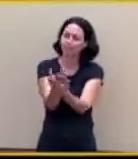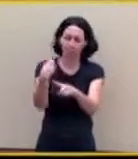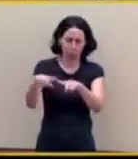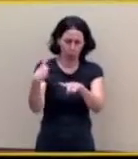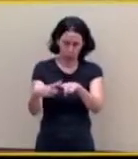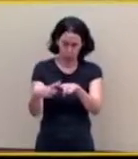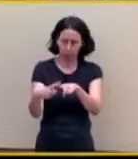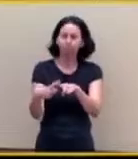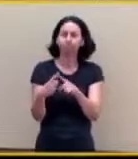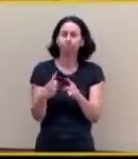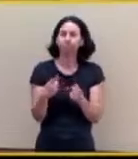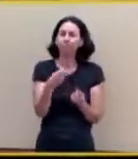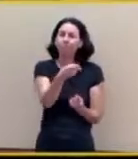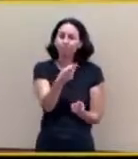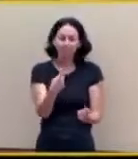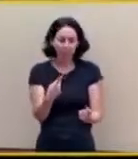poco esta crisis económica. Chocamos.